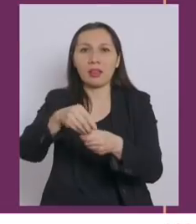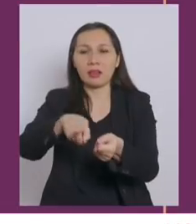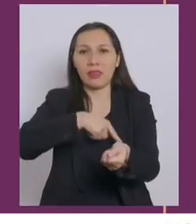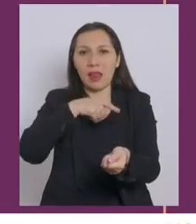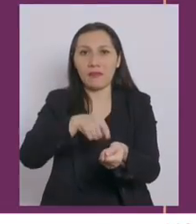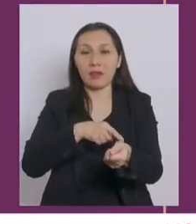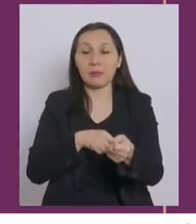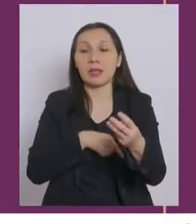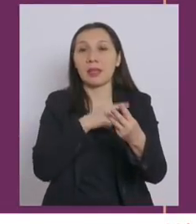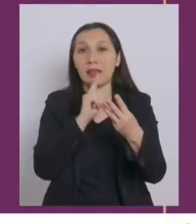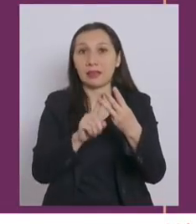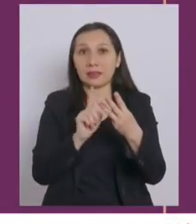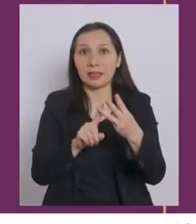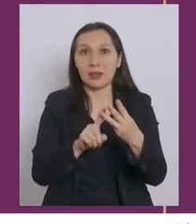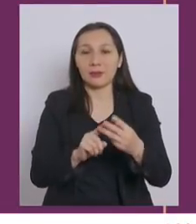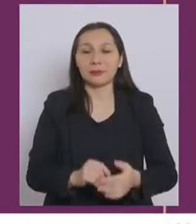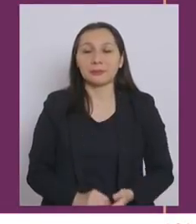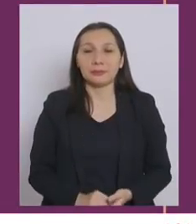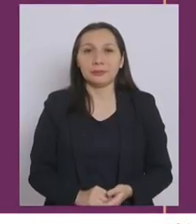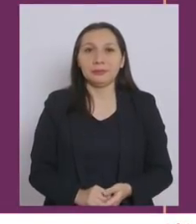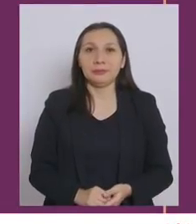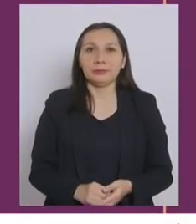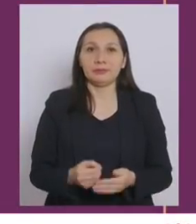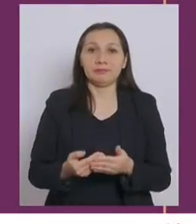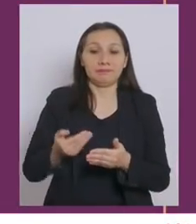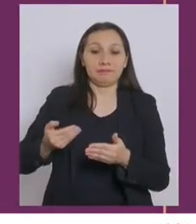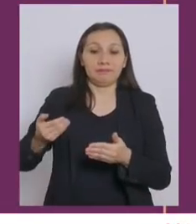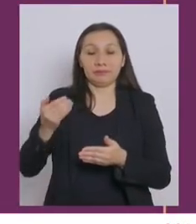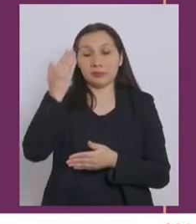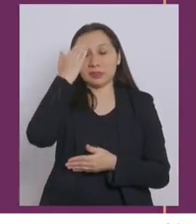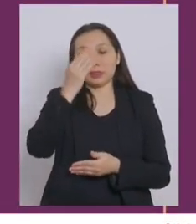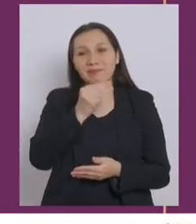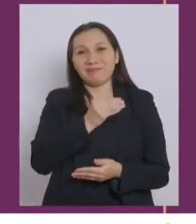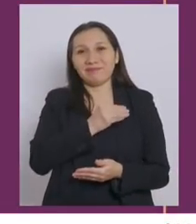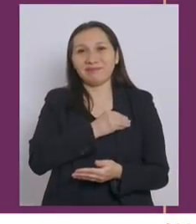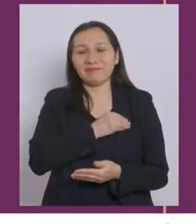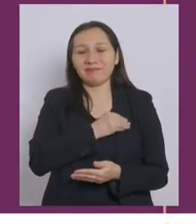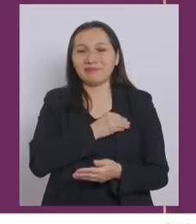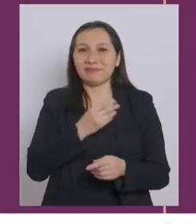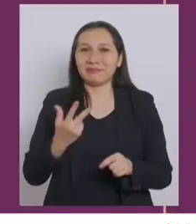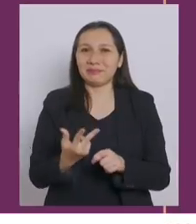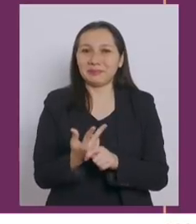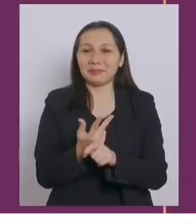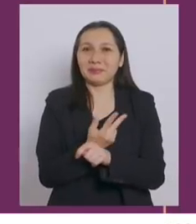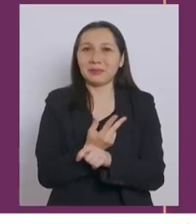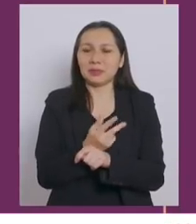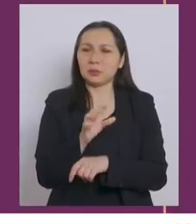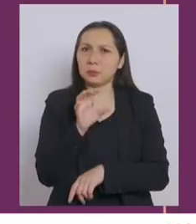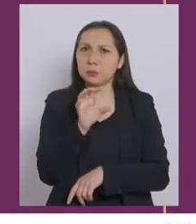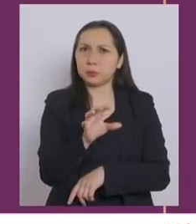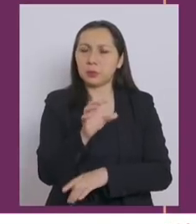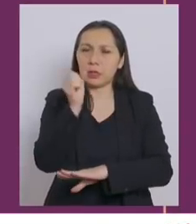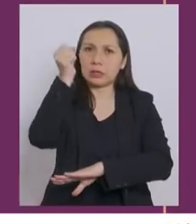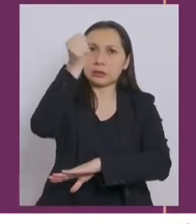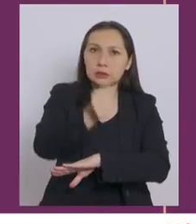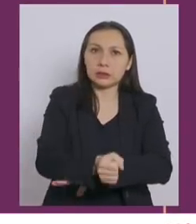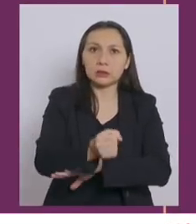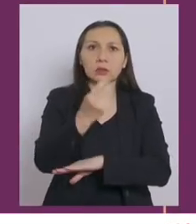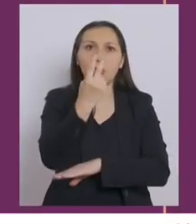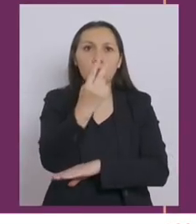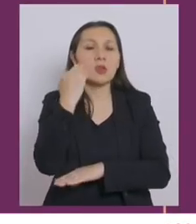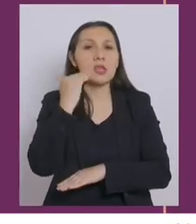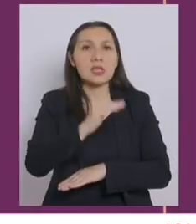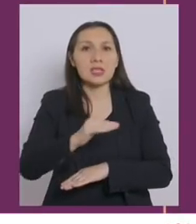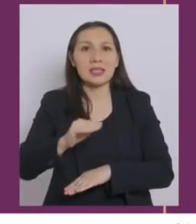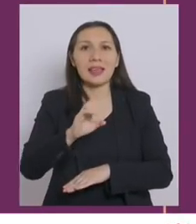Y tercero, en estos últimos días hemos lamentado el triste, cruel y repudiable asesinato de dos niños,